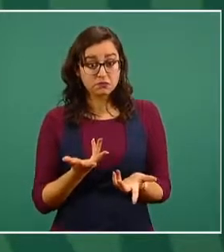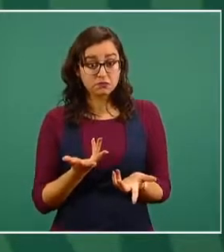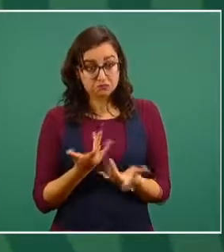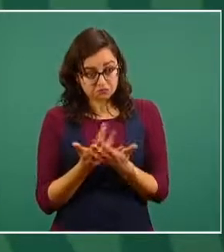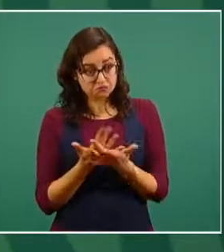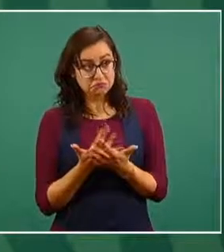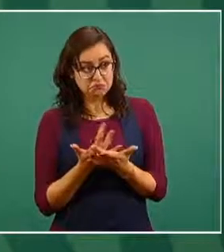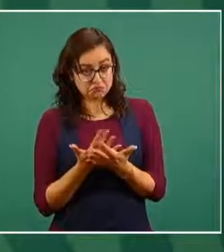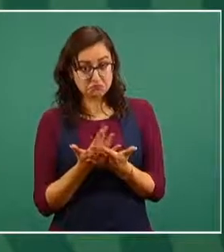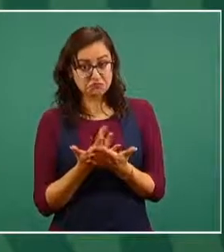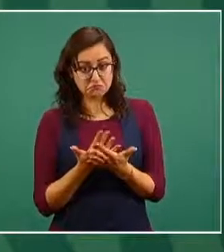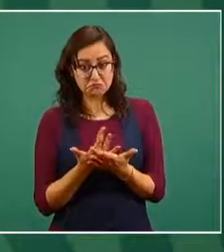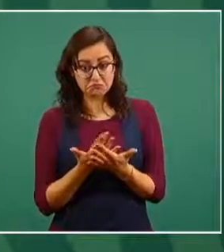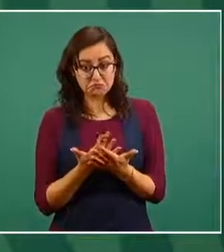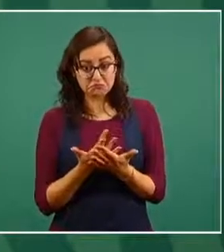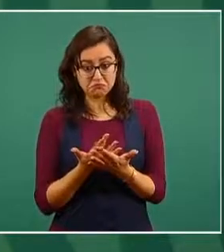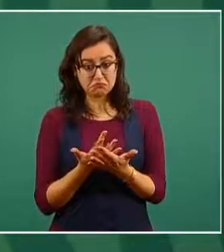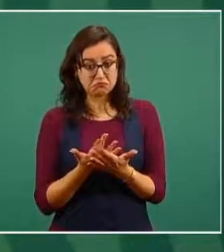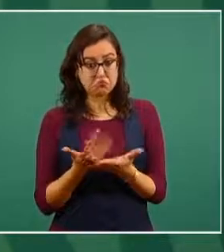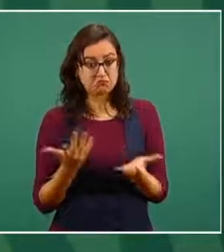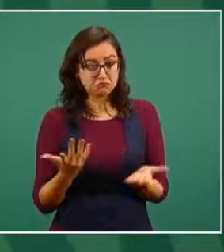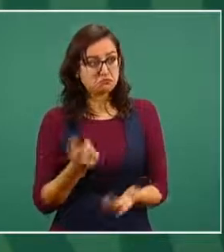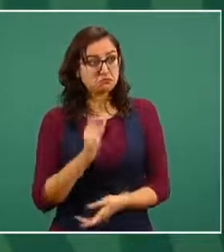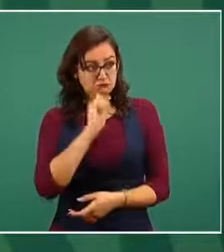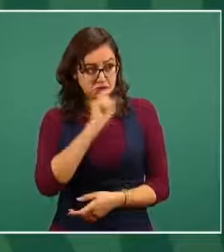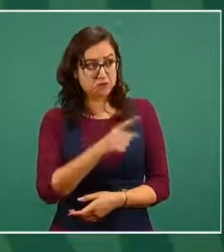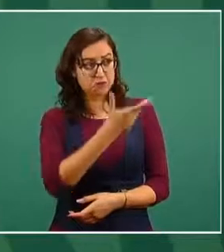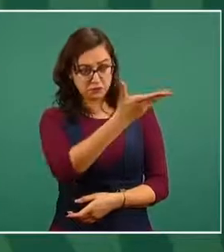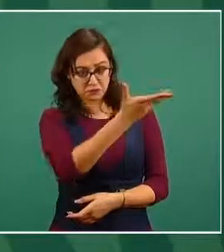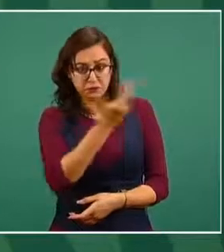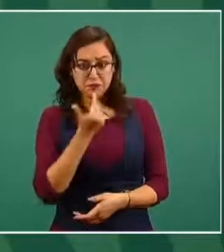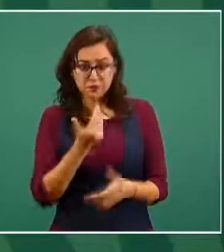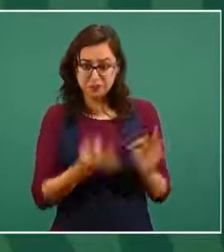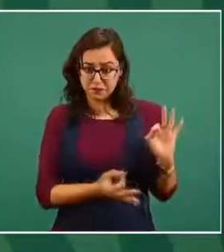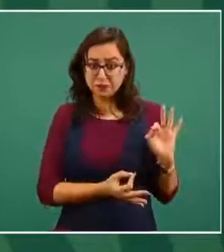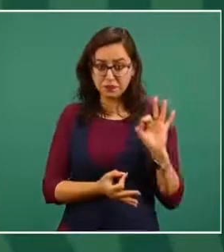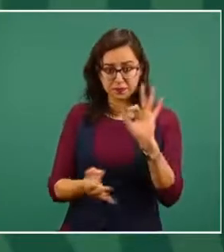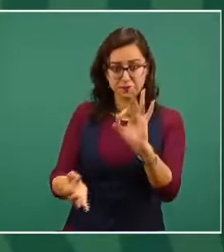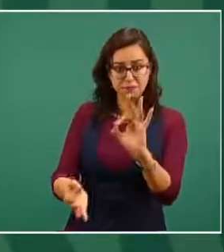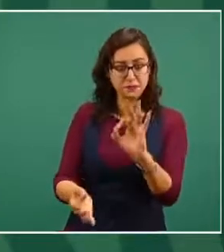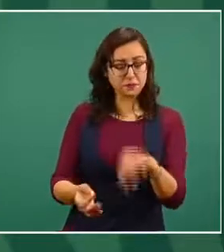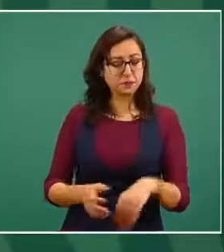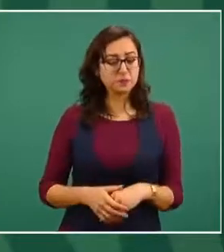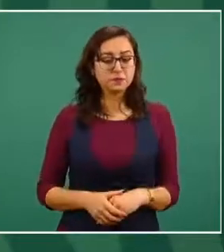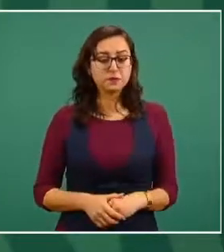entonces también lo daríamos a conocer.